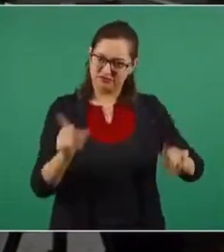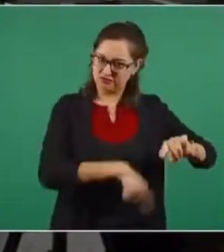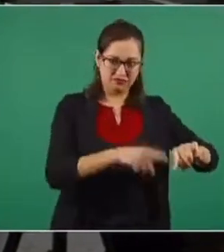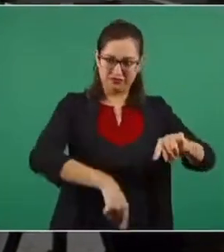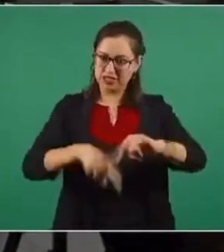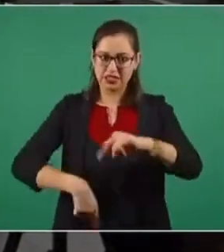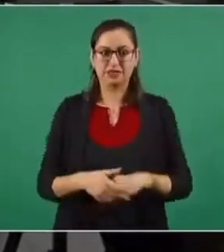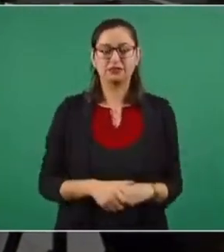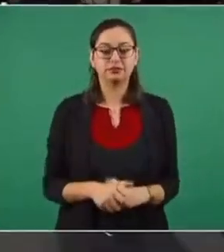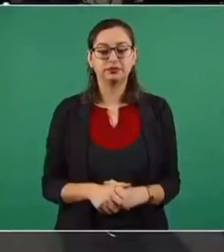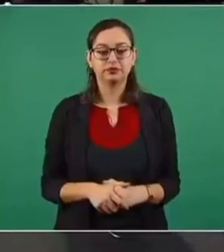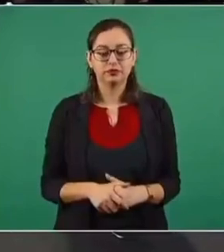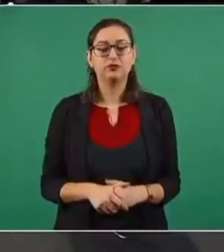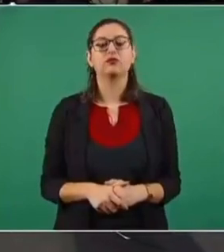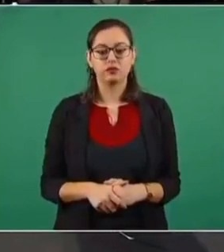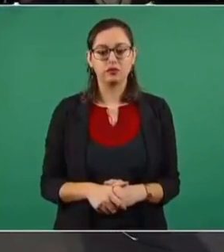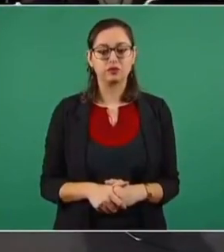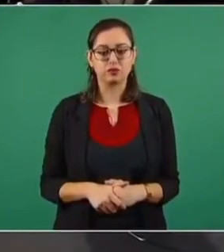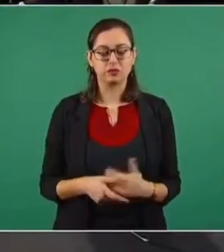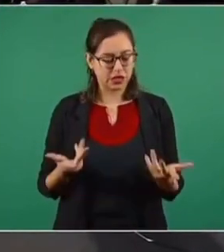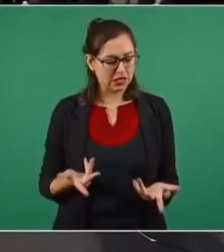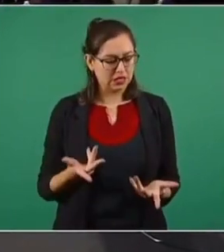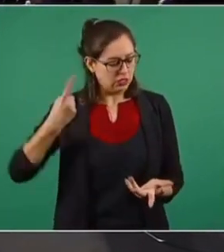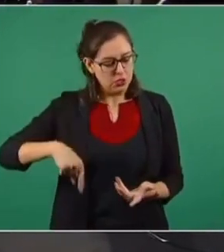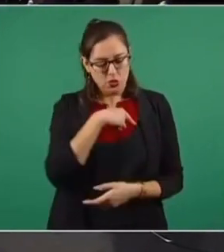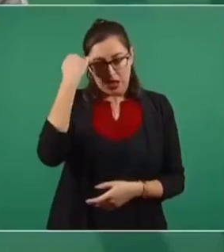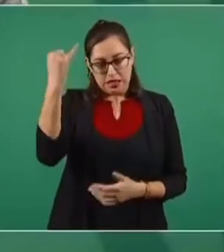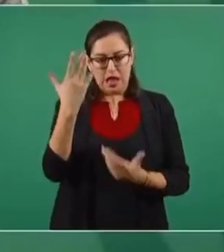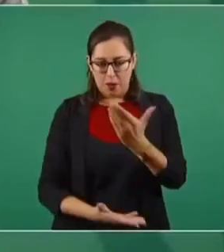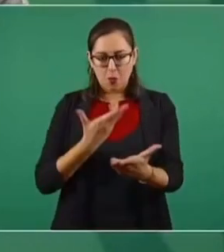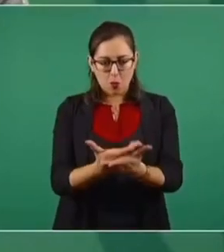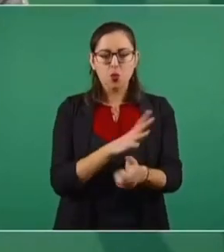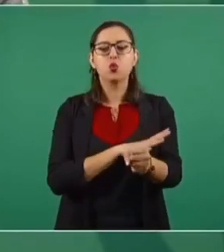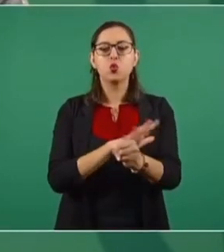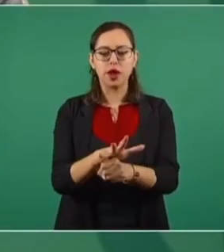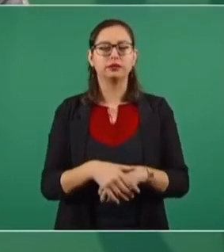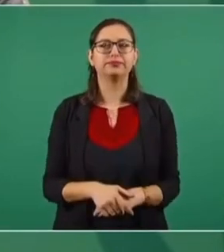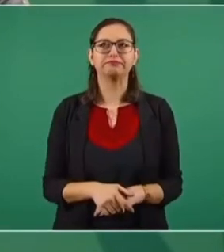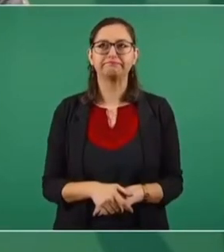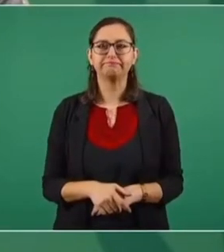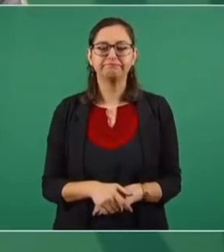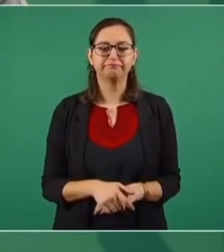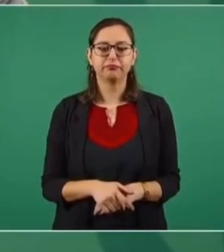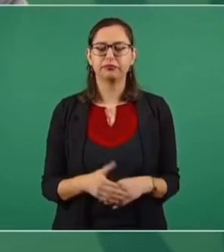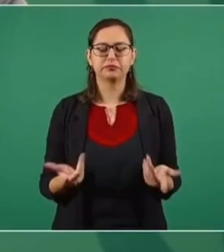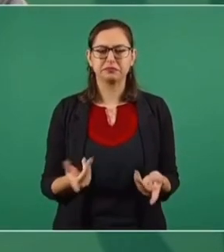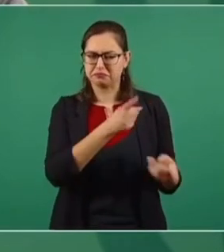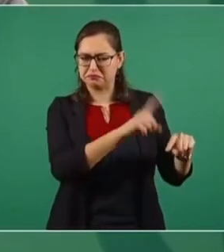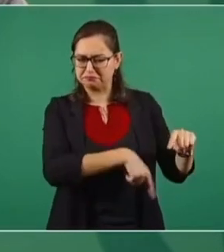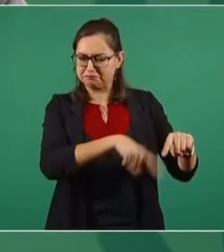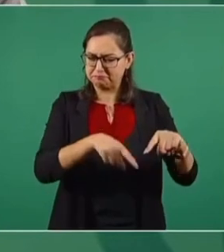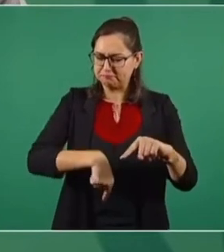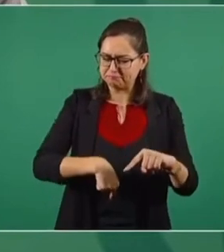las empresas productivas del Estado. En general lo que vamos a plantear es que el Estado pueda